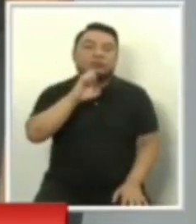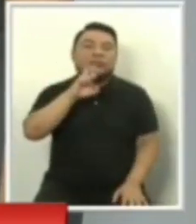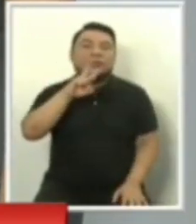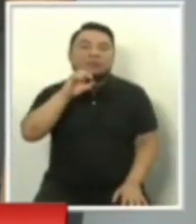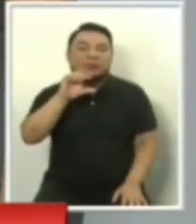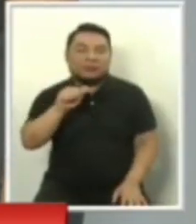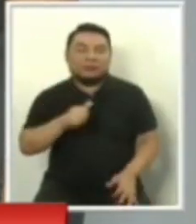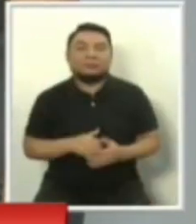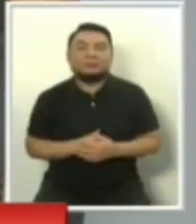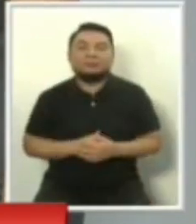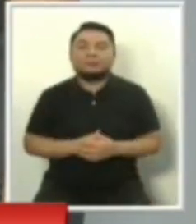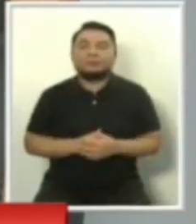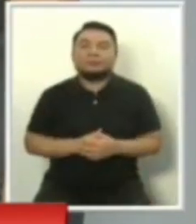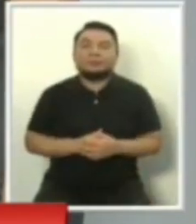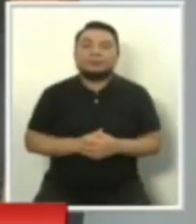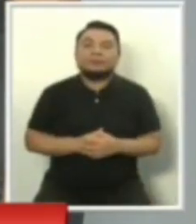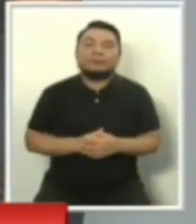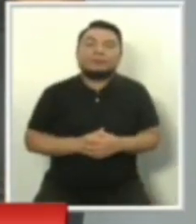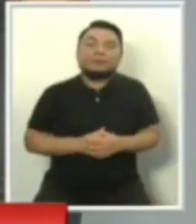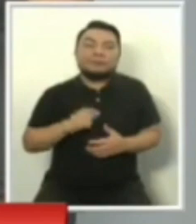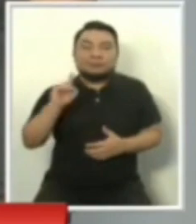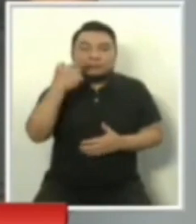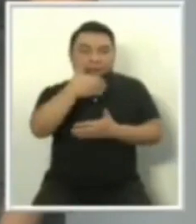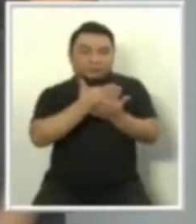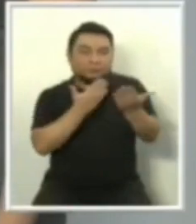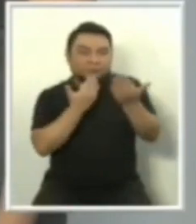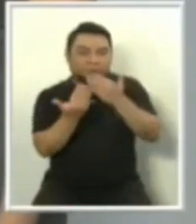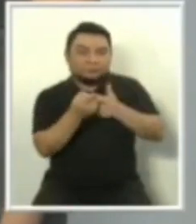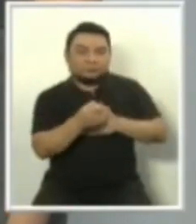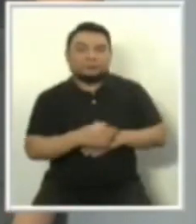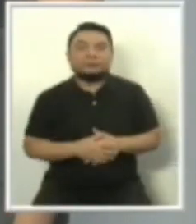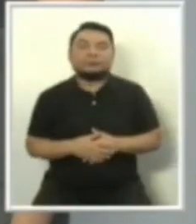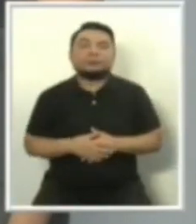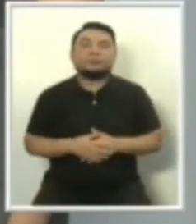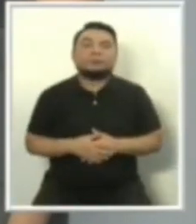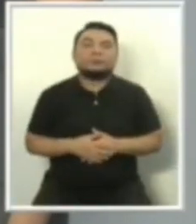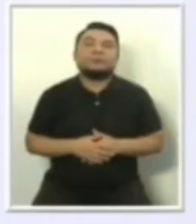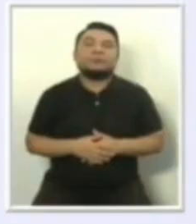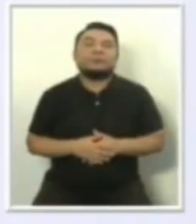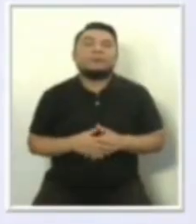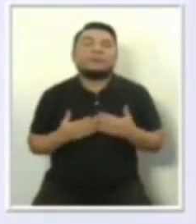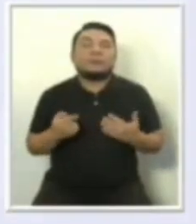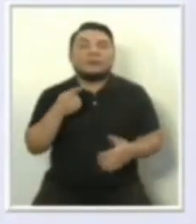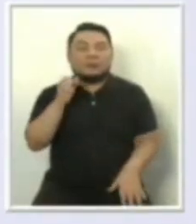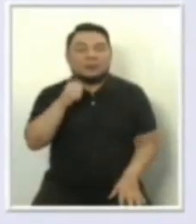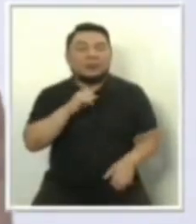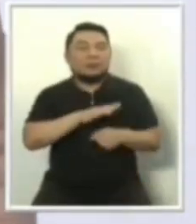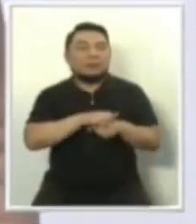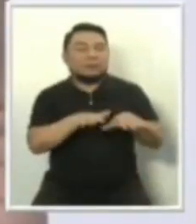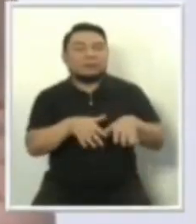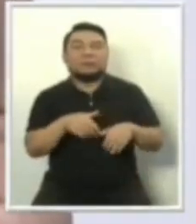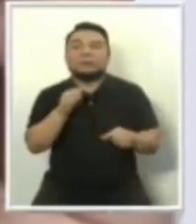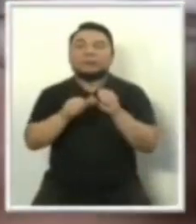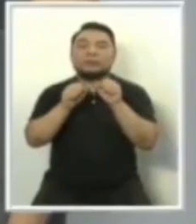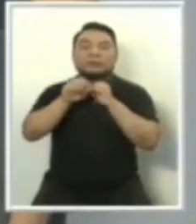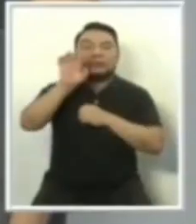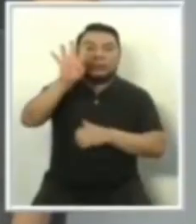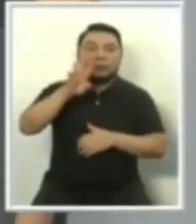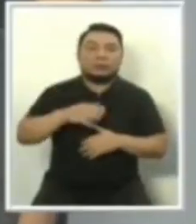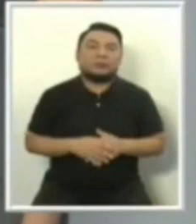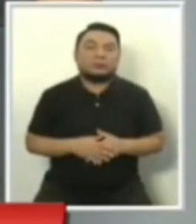Orden de intervención del primer bloque de diálogo sobre medidas frente a la pandemia. El número cuatro,